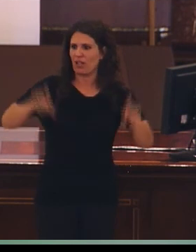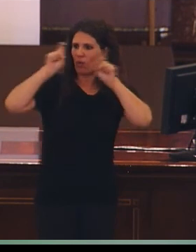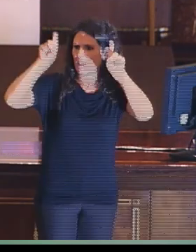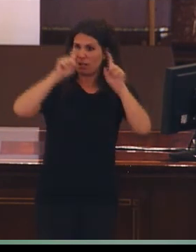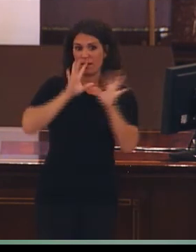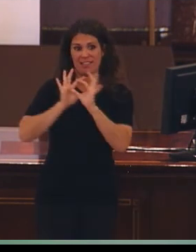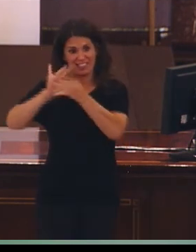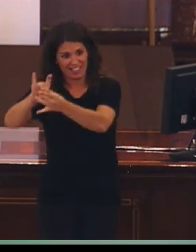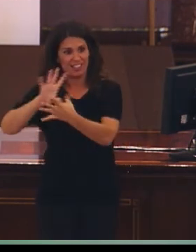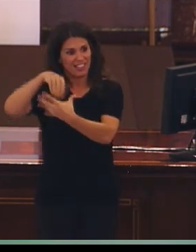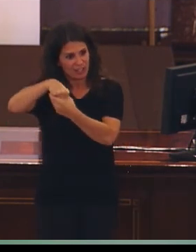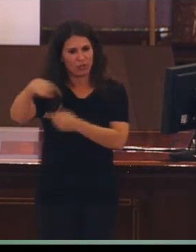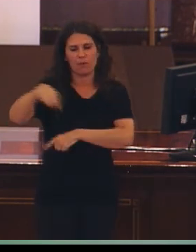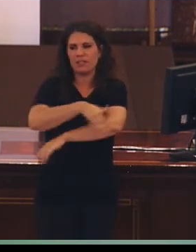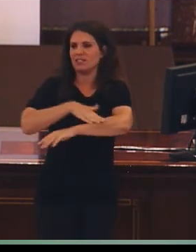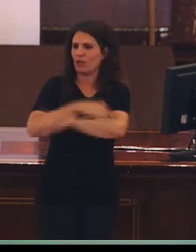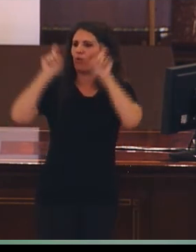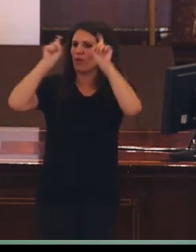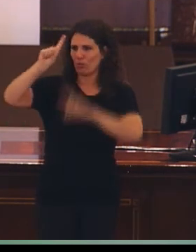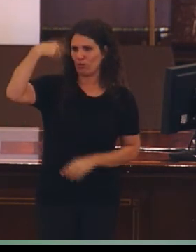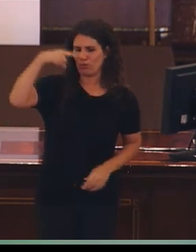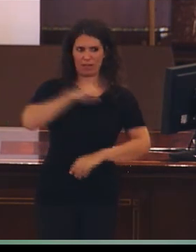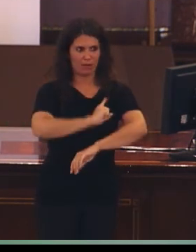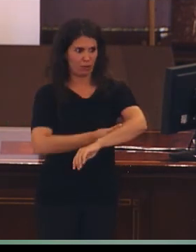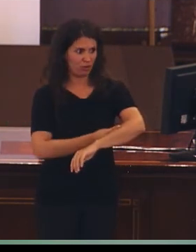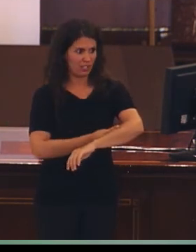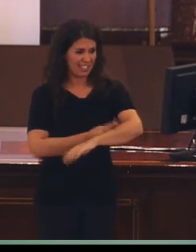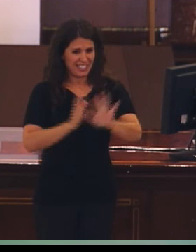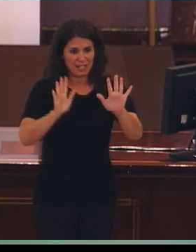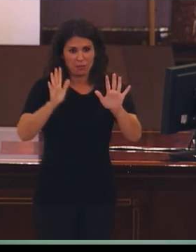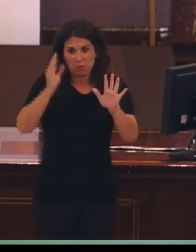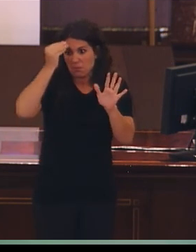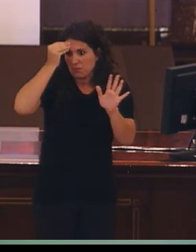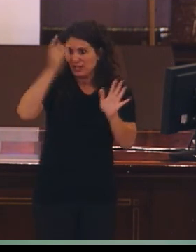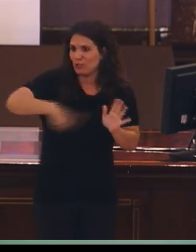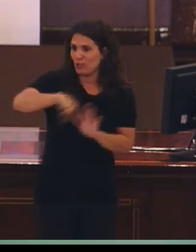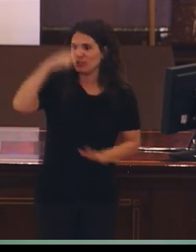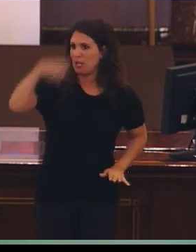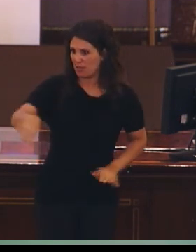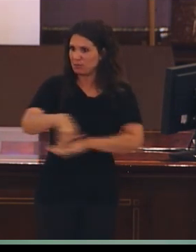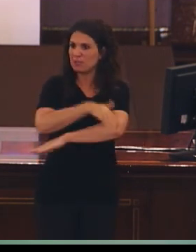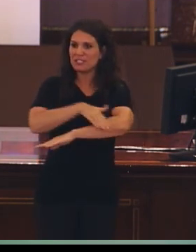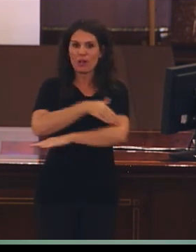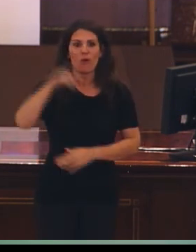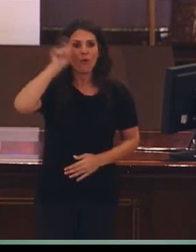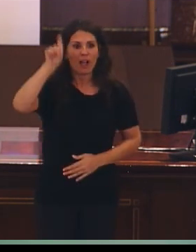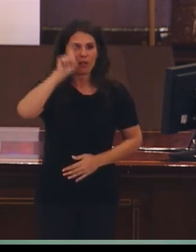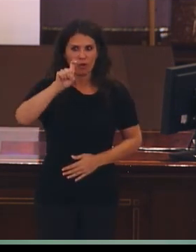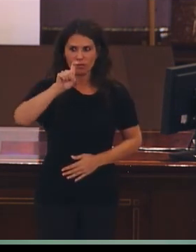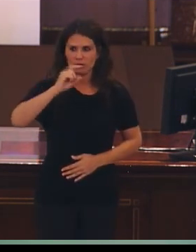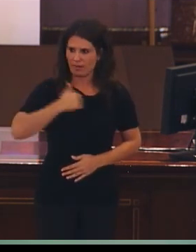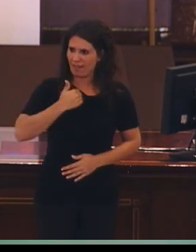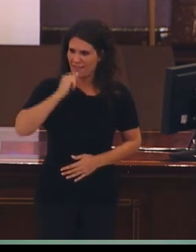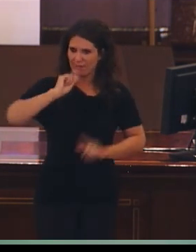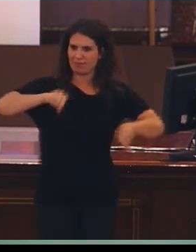del Ministerio de Educación, Cultura y Deporte. Supongo que, como sabéis, el Ministerio de Educación tiene un convenio